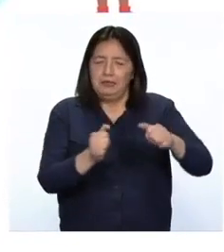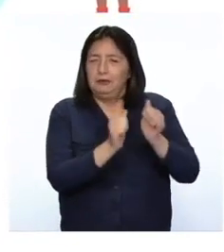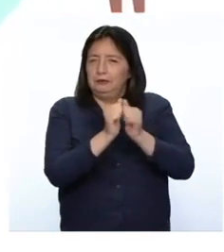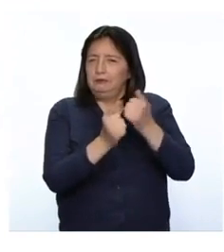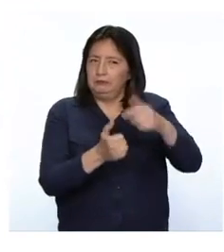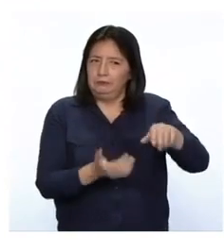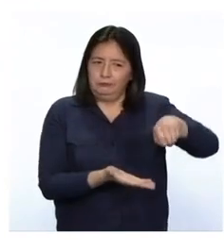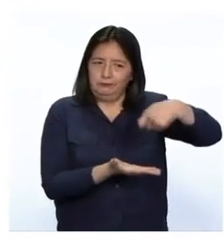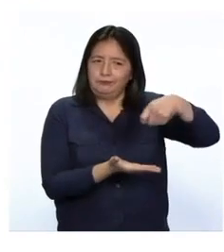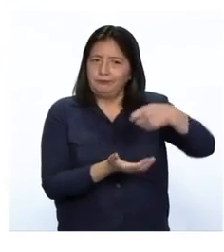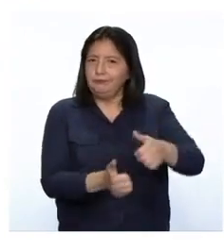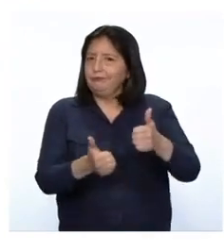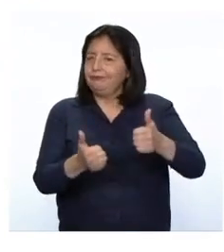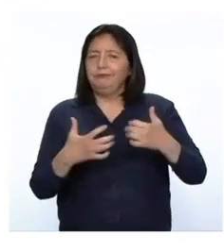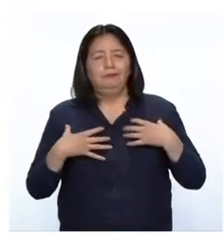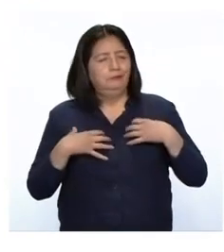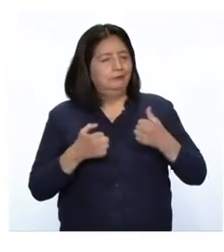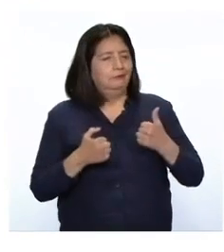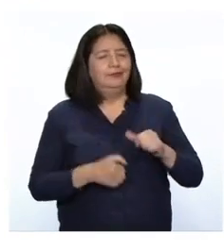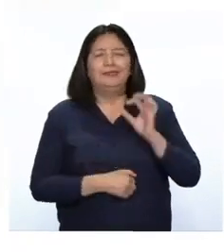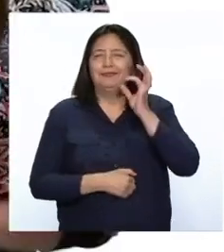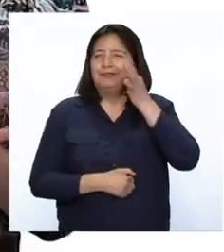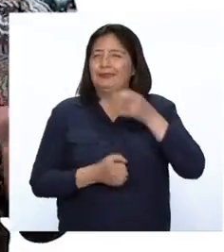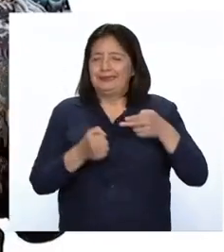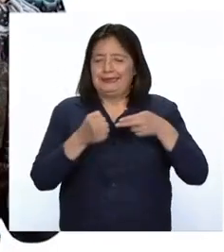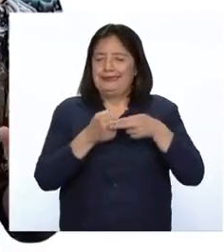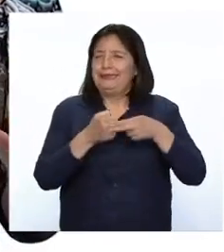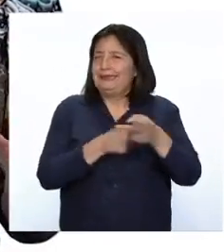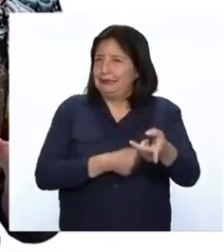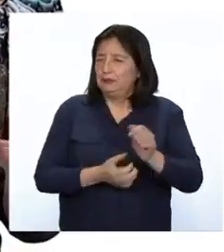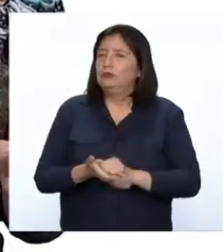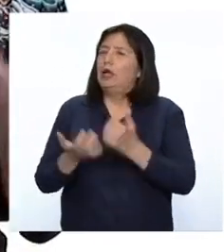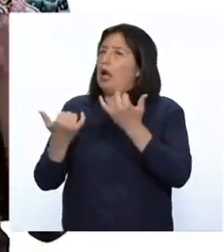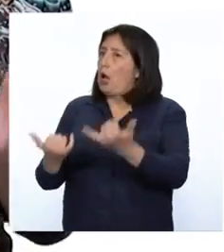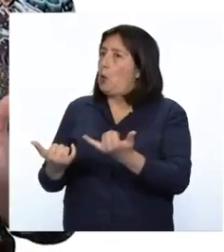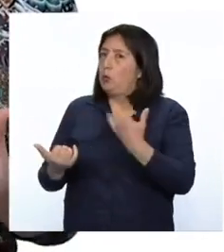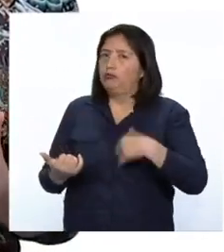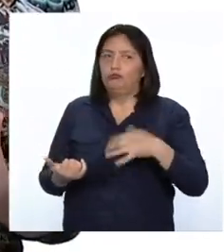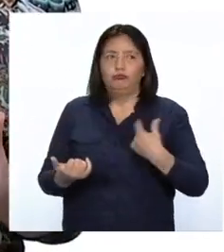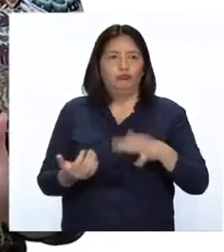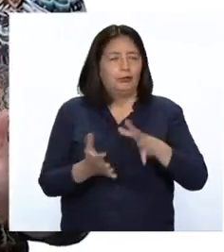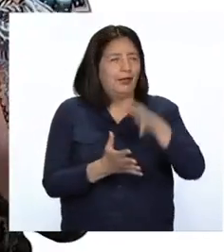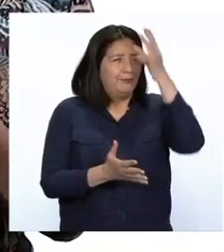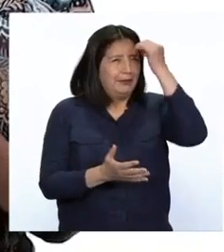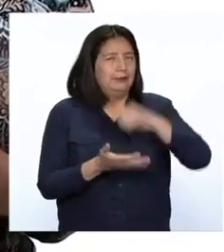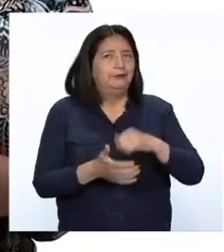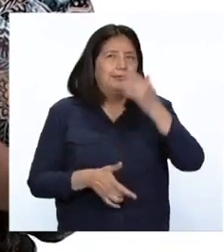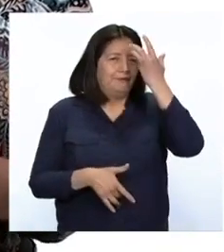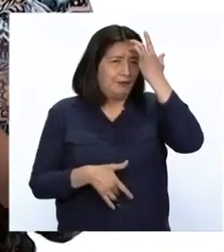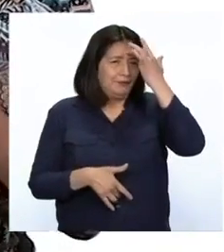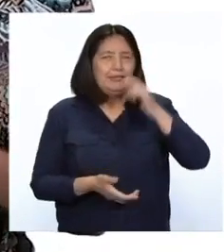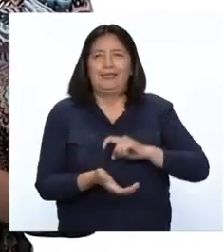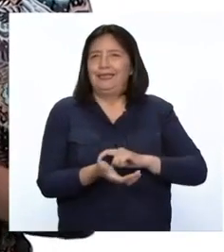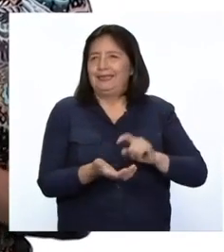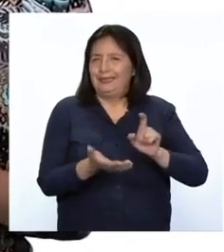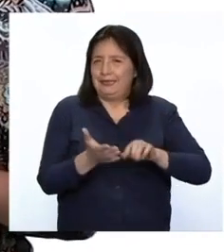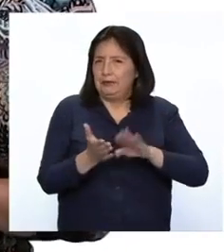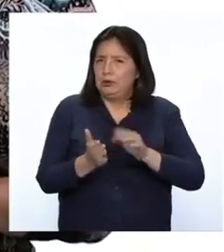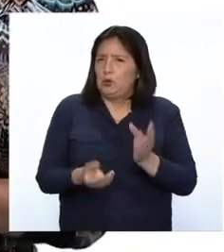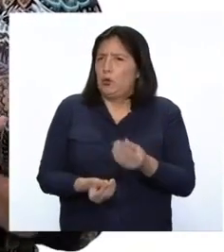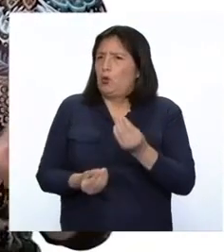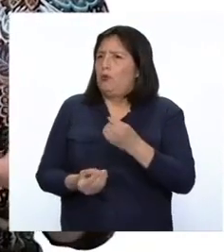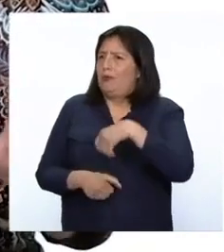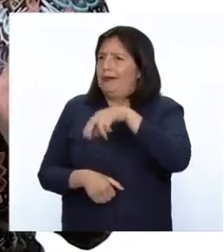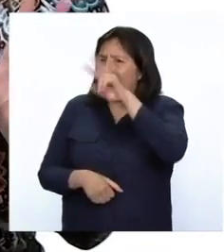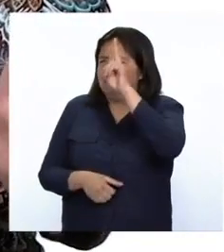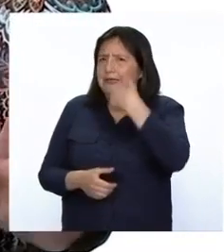lleven una alimentación sana y rica en hierro. El día de hoy hemos aprendido mucho sobre la anemia y su problemática en nuestro país.